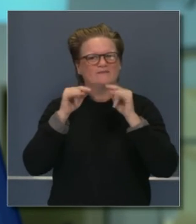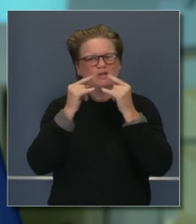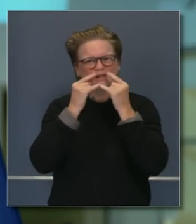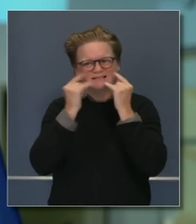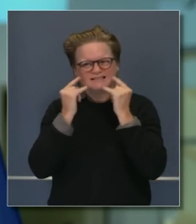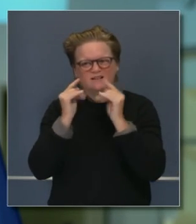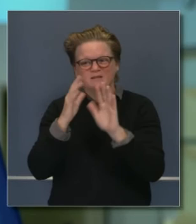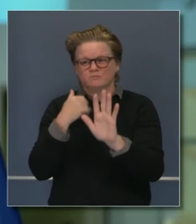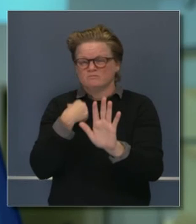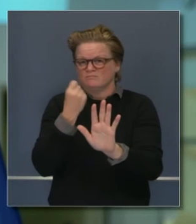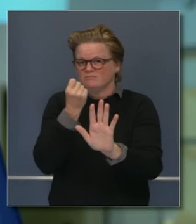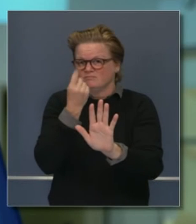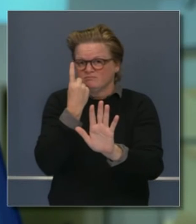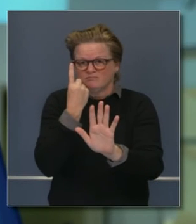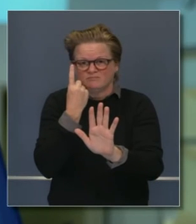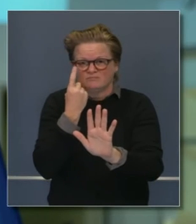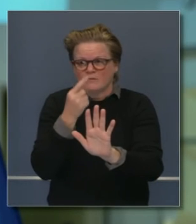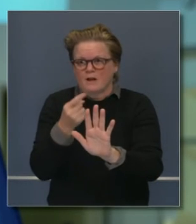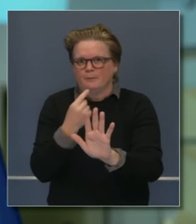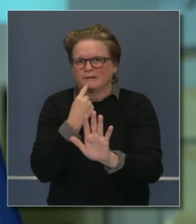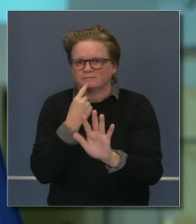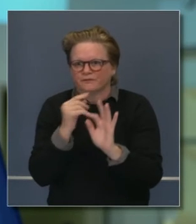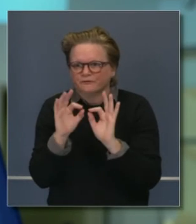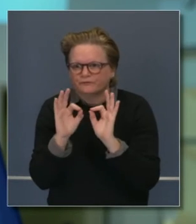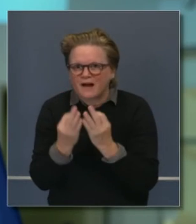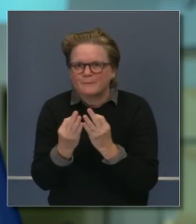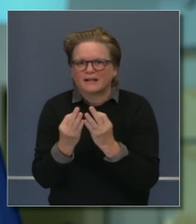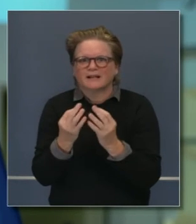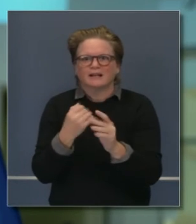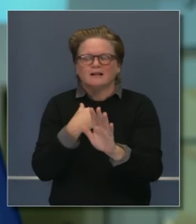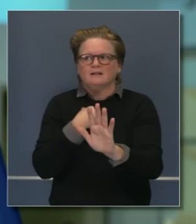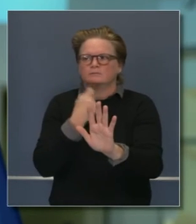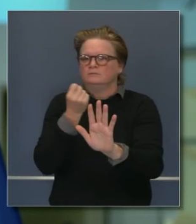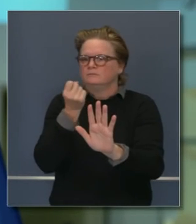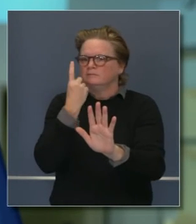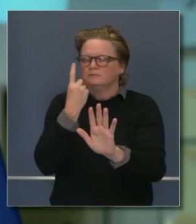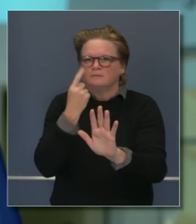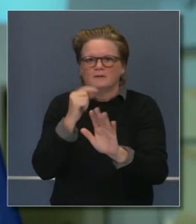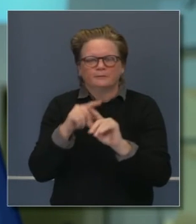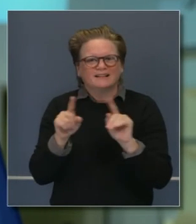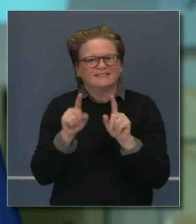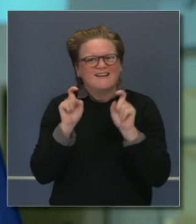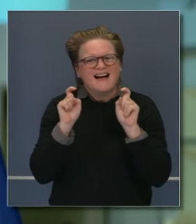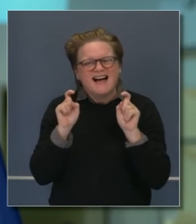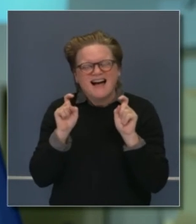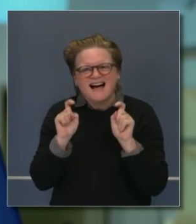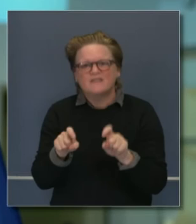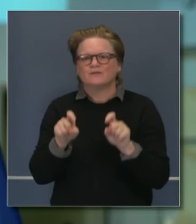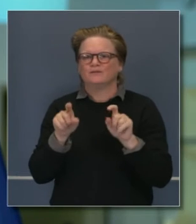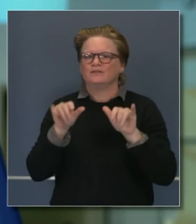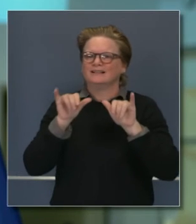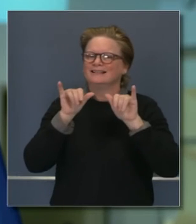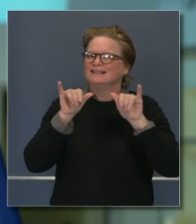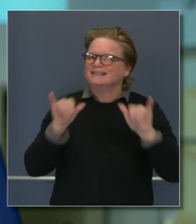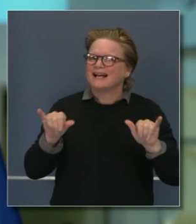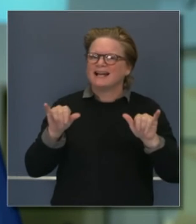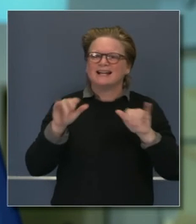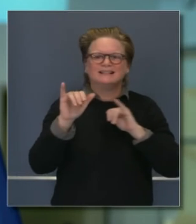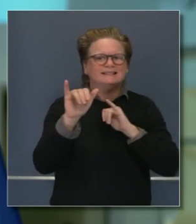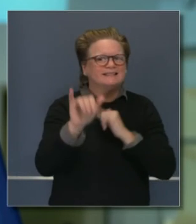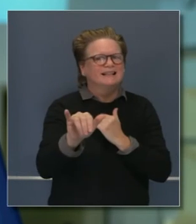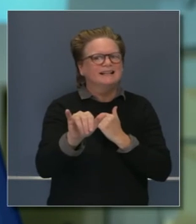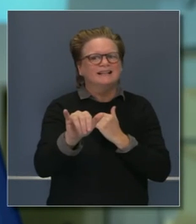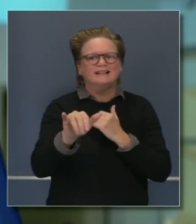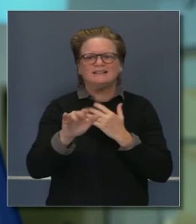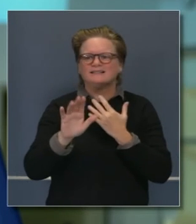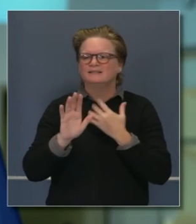queridos que no habíamos visto por muchos meses. Es bien importante usarlas y sentir que estamos seguros porque conocemos a la persona.